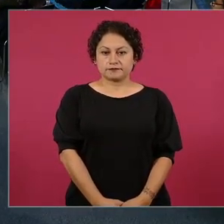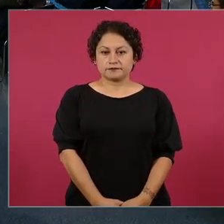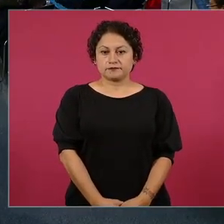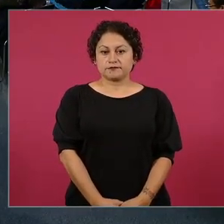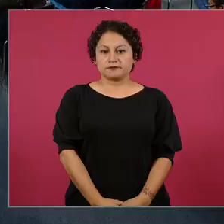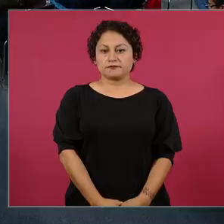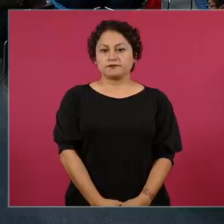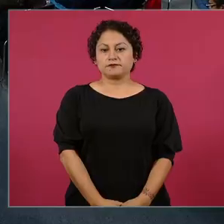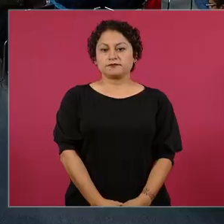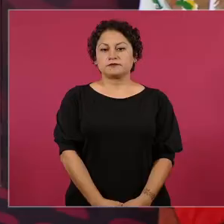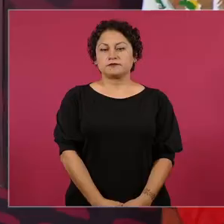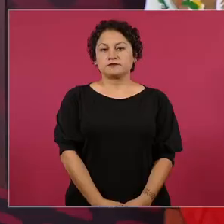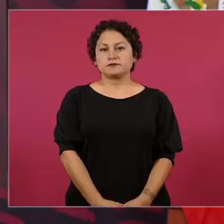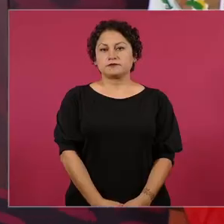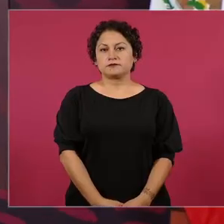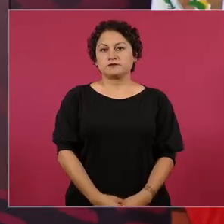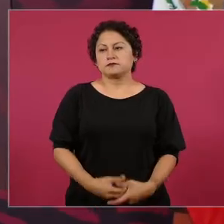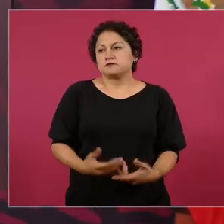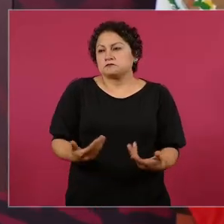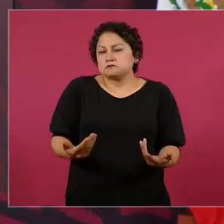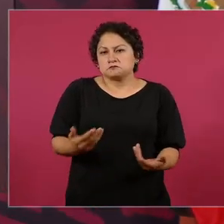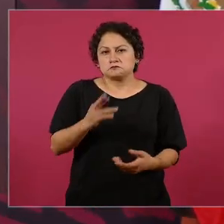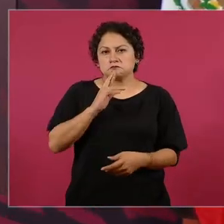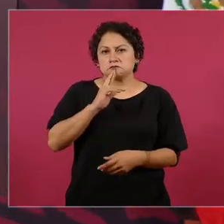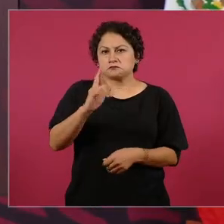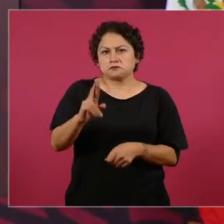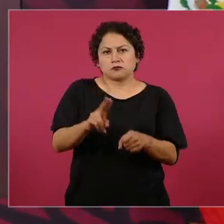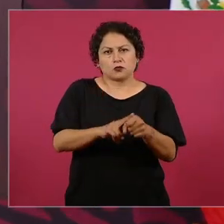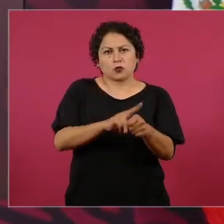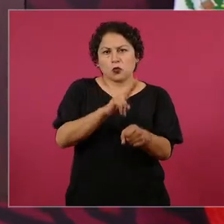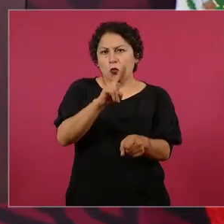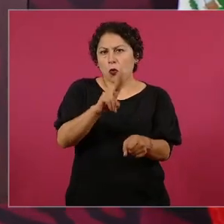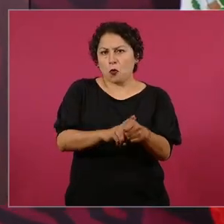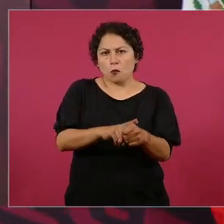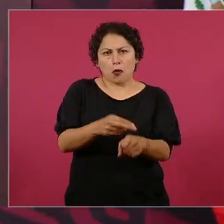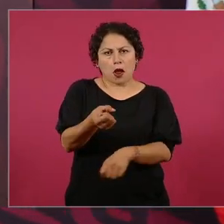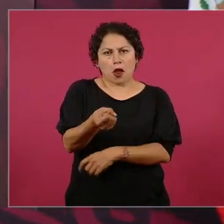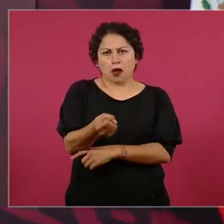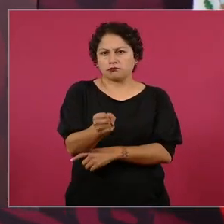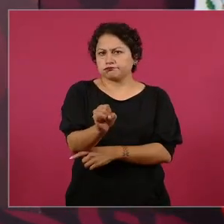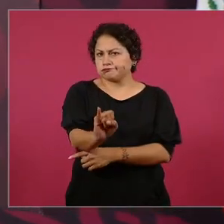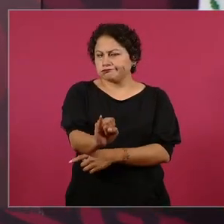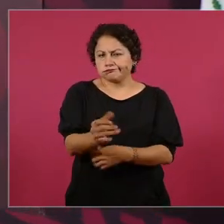es normal que esto suceda de todas formas